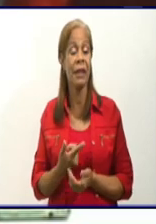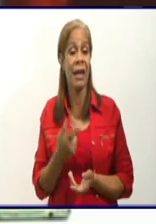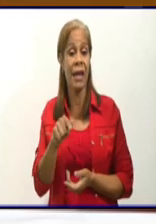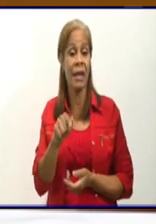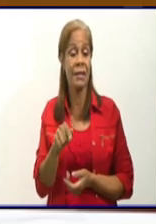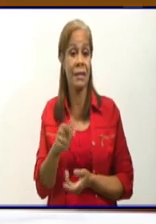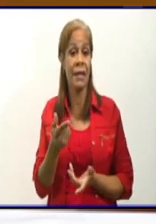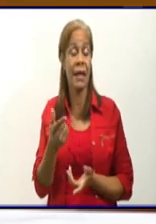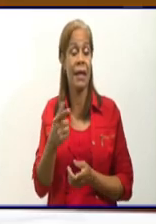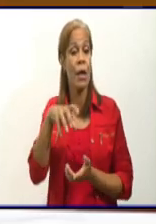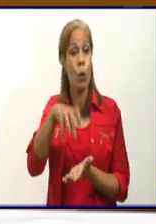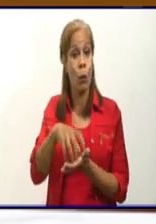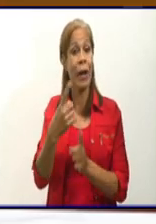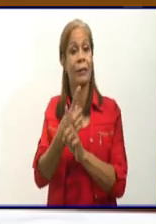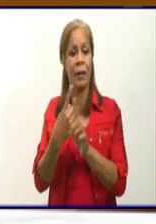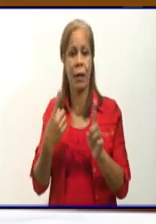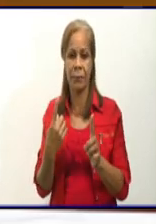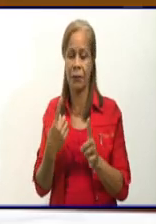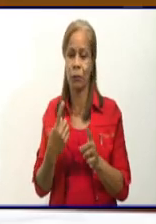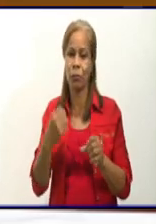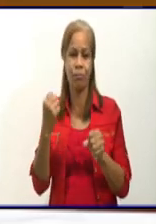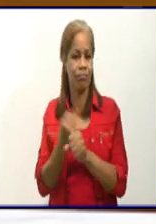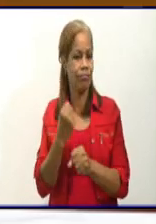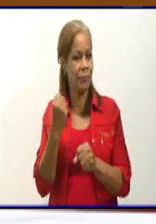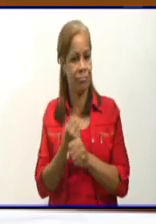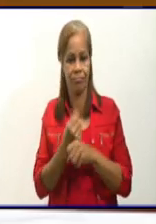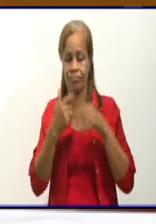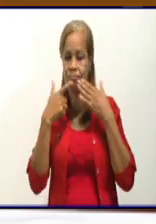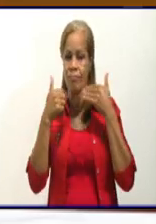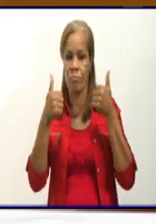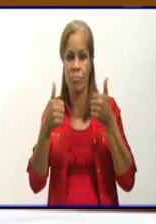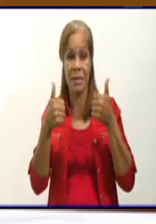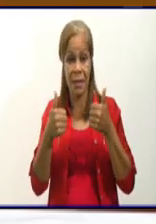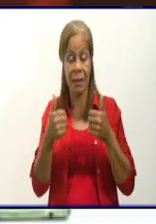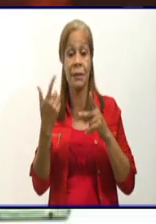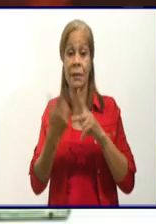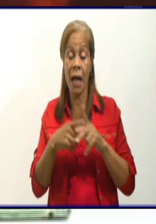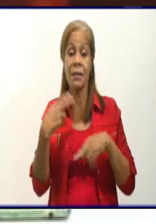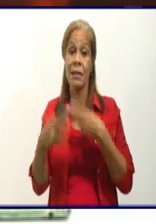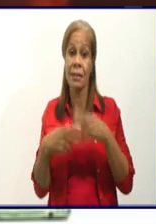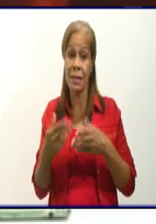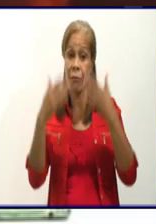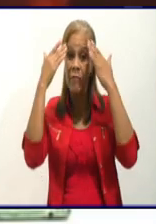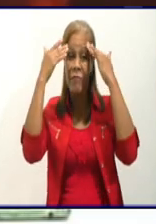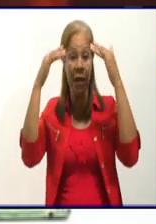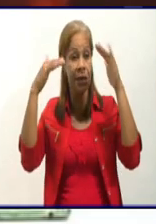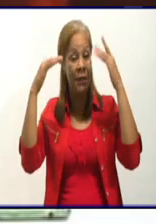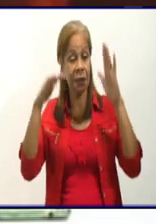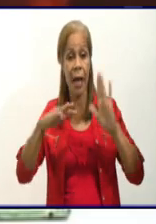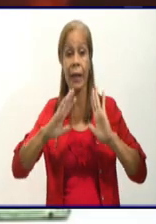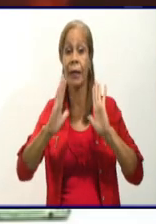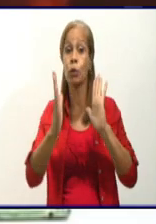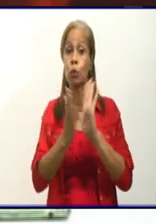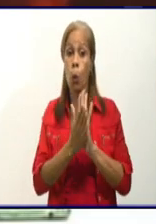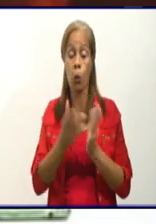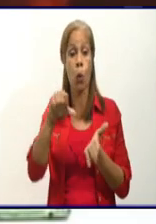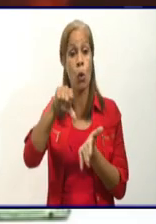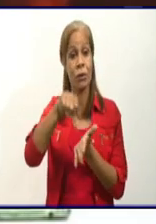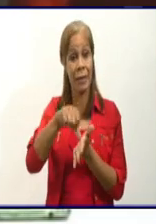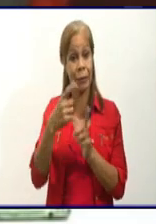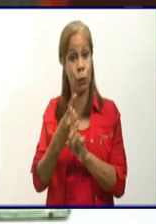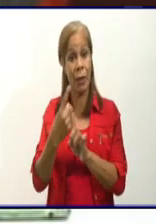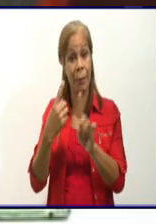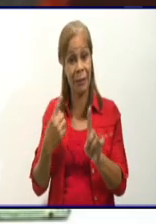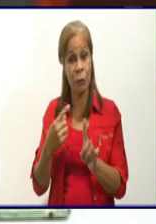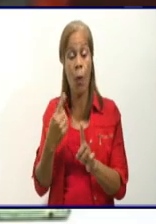están relacionados con esta enfermedad. Yo creo que de manera general, doctora, hay que hacer extensiva la felicitación, de cierta manera, pues a los que